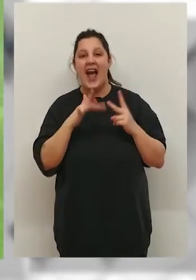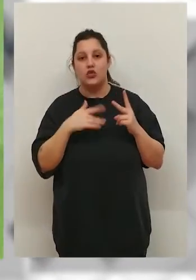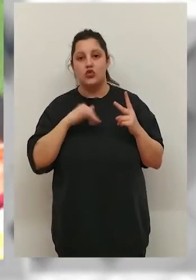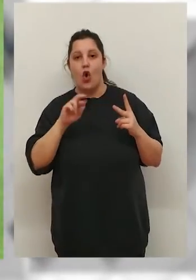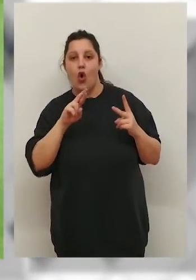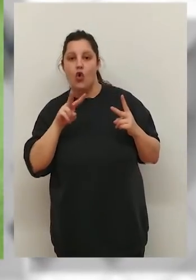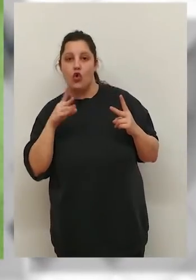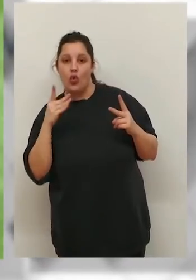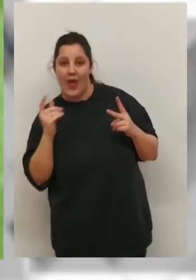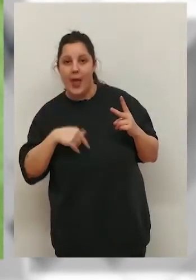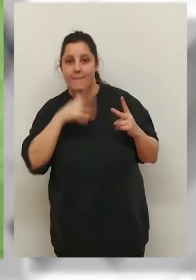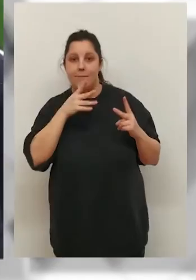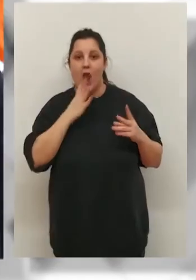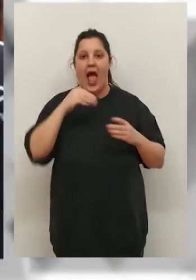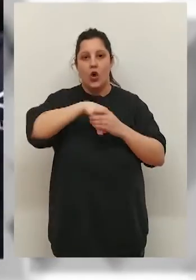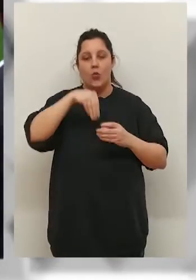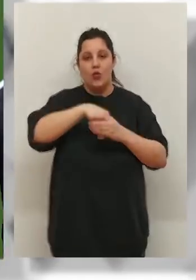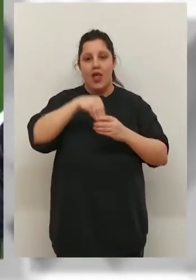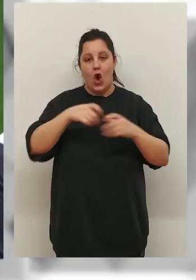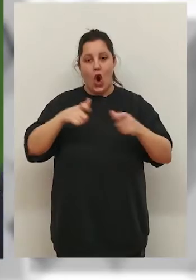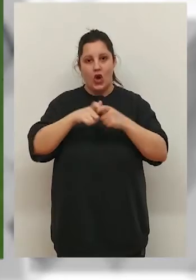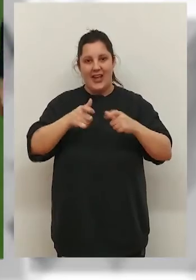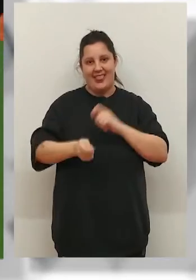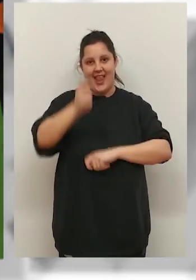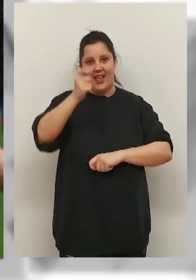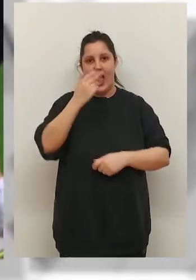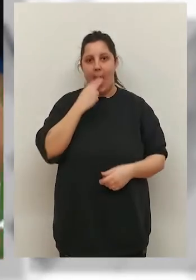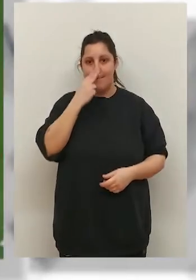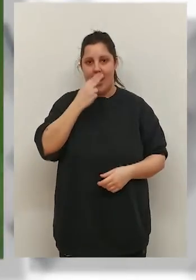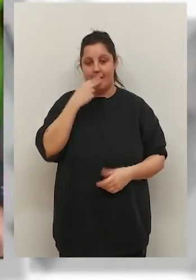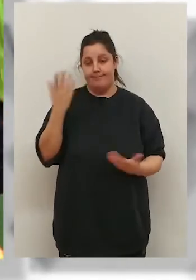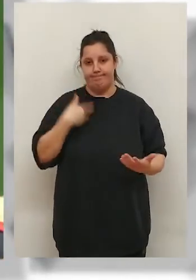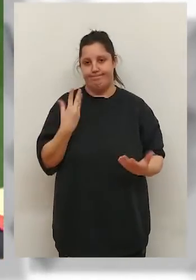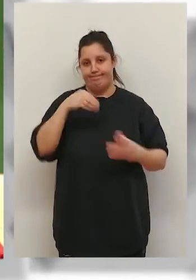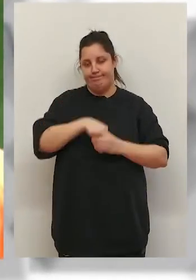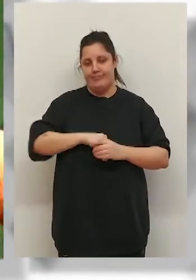Alfaro y Jesús Rueda cumplirán un partido de sanción por acumulación de tarjetas amarillas.